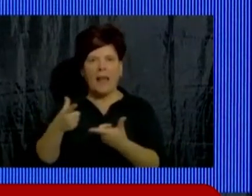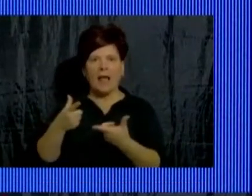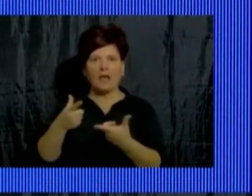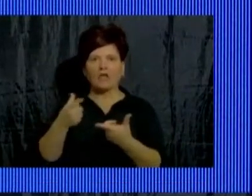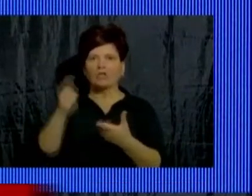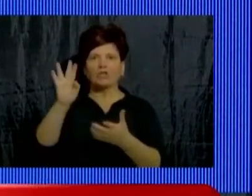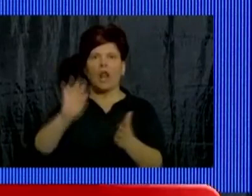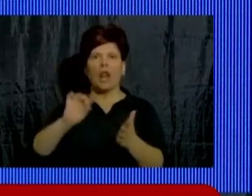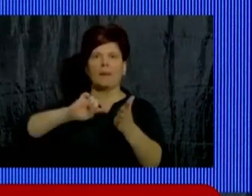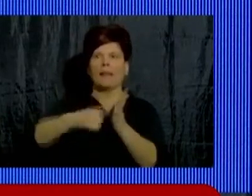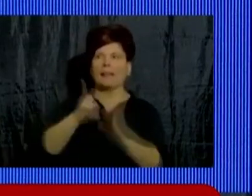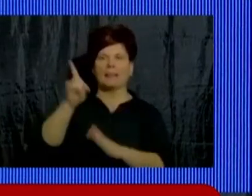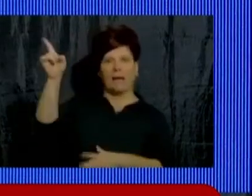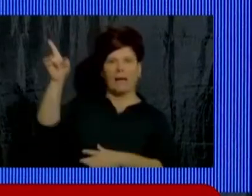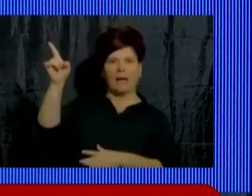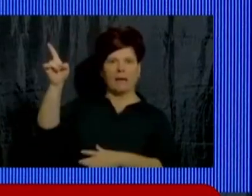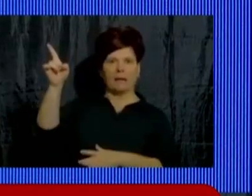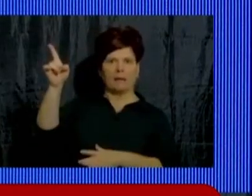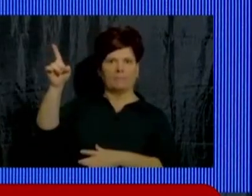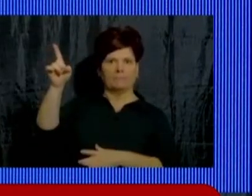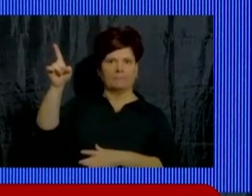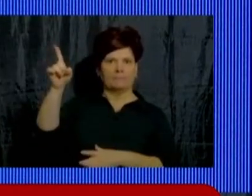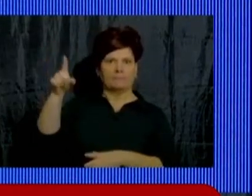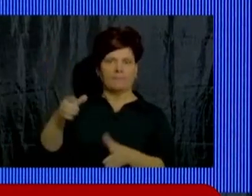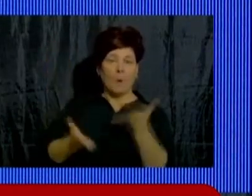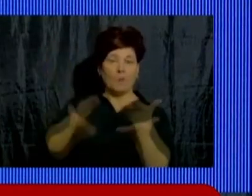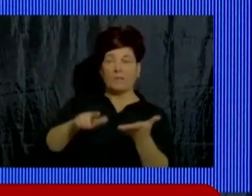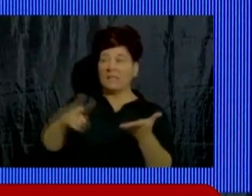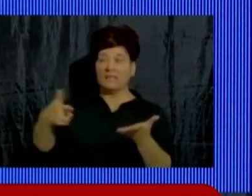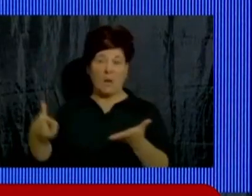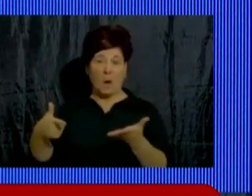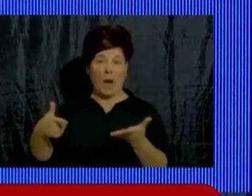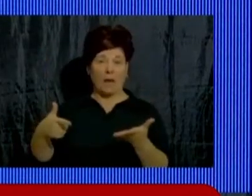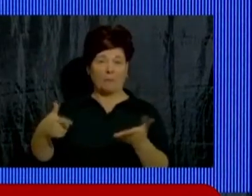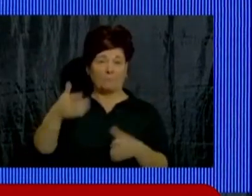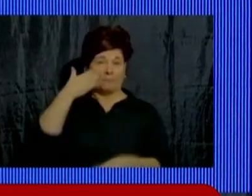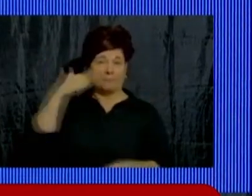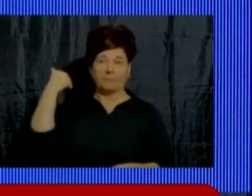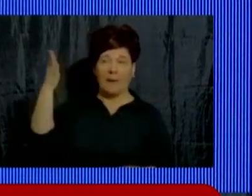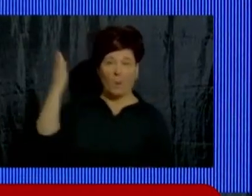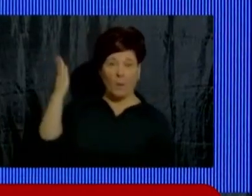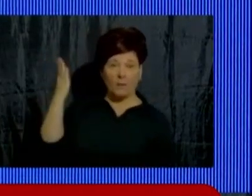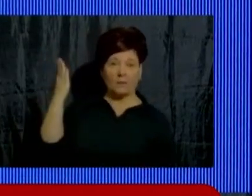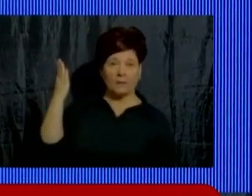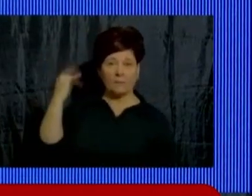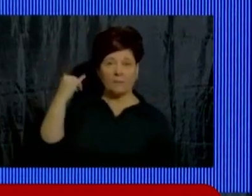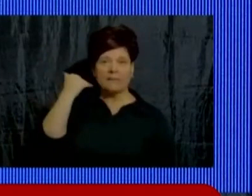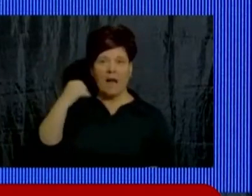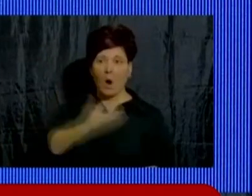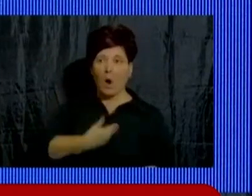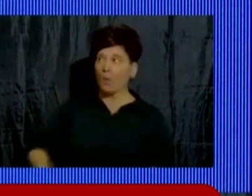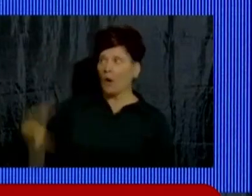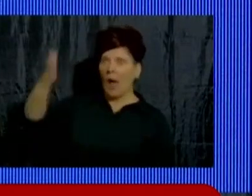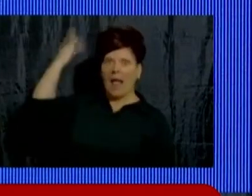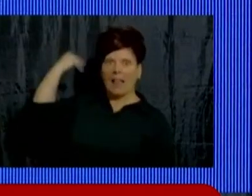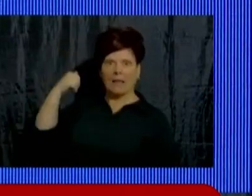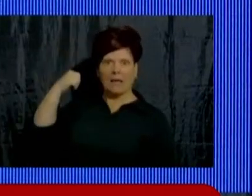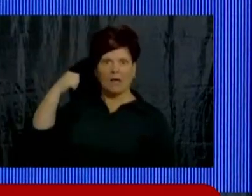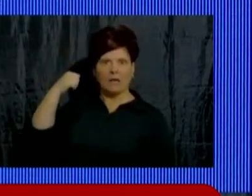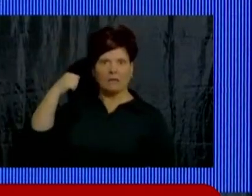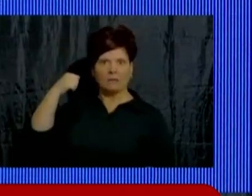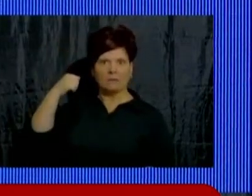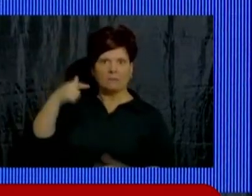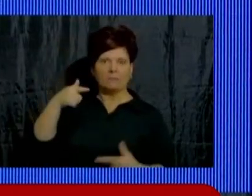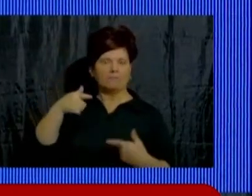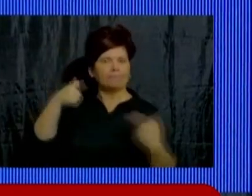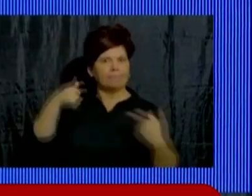descarada e injusta. Veníamos dando la lucha ya injusta con el Gobierno anterior, para que la distribución